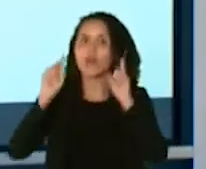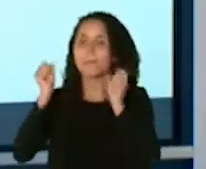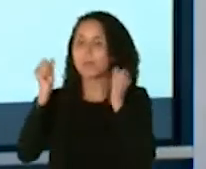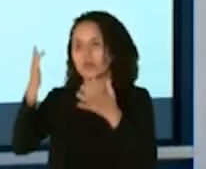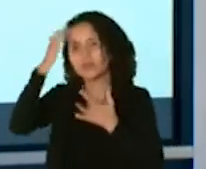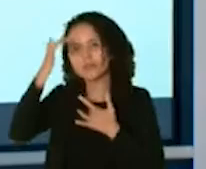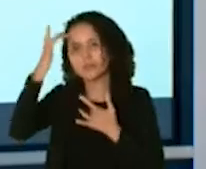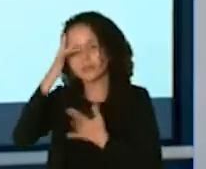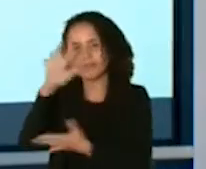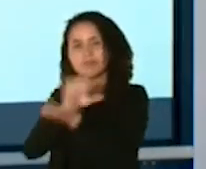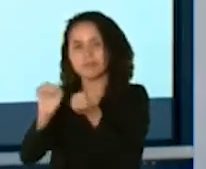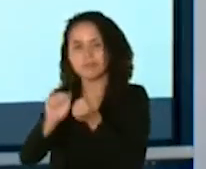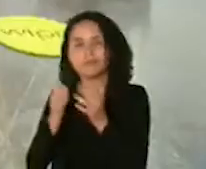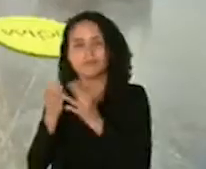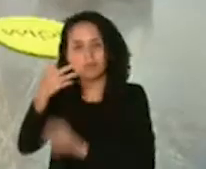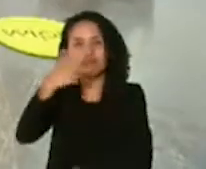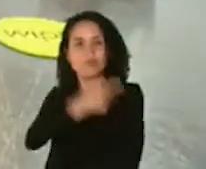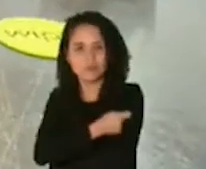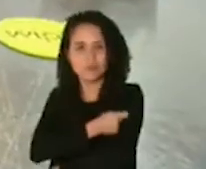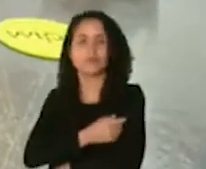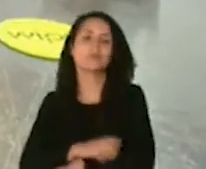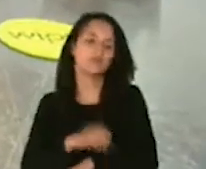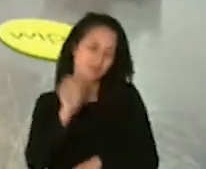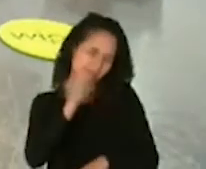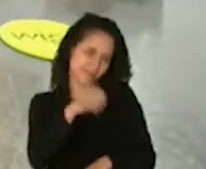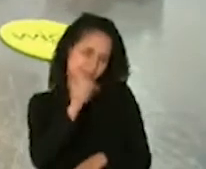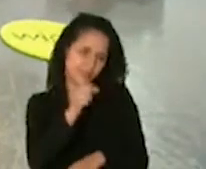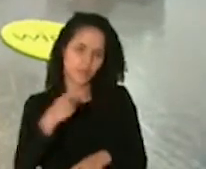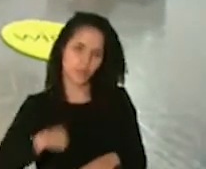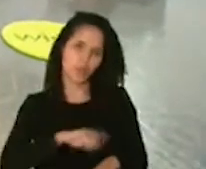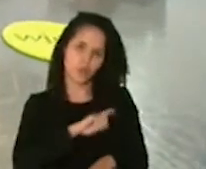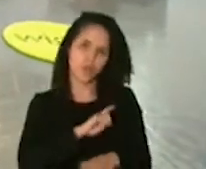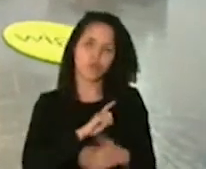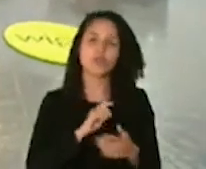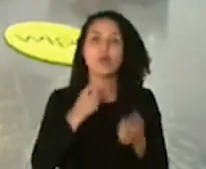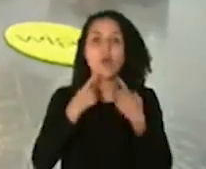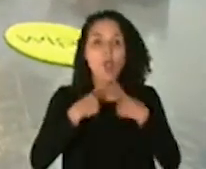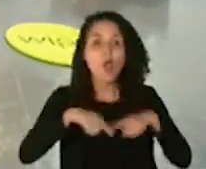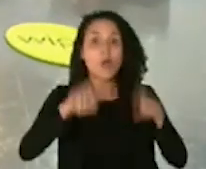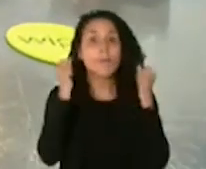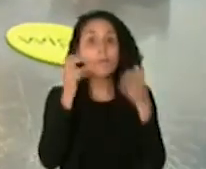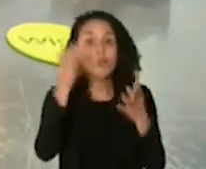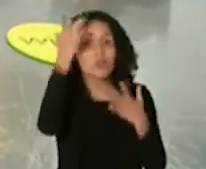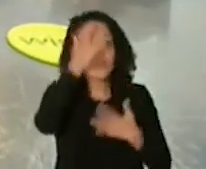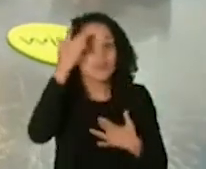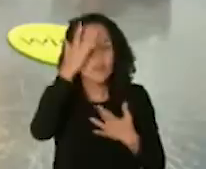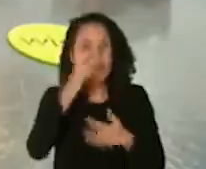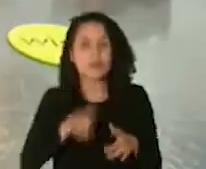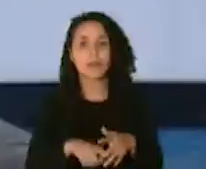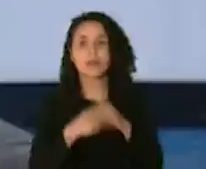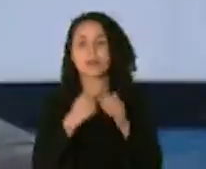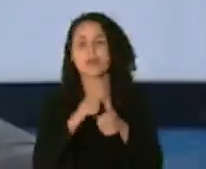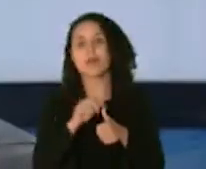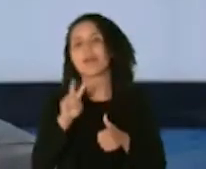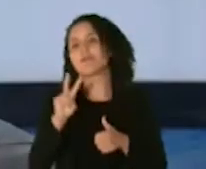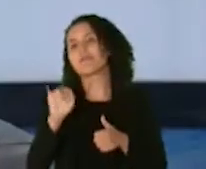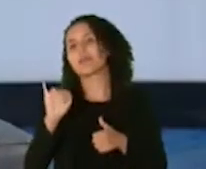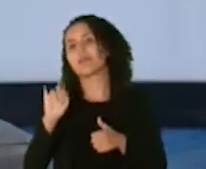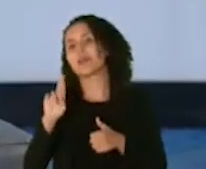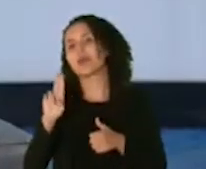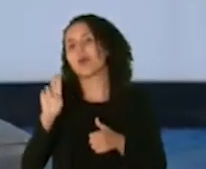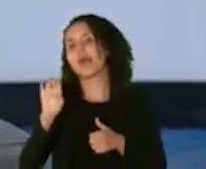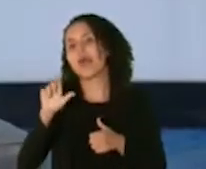infecciones que nos matan definitivamente hemos erradicado enfermedades empezando desde la viruela estamos